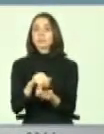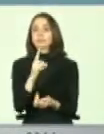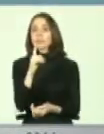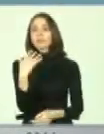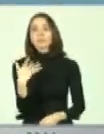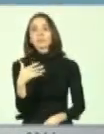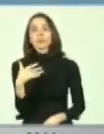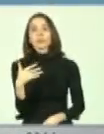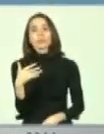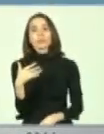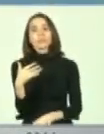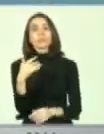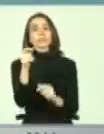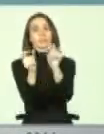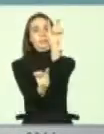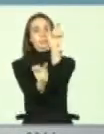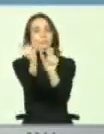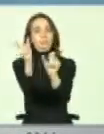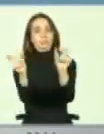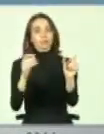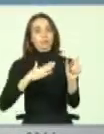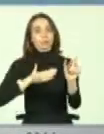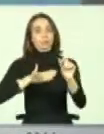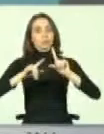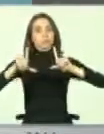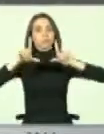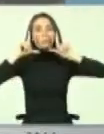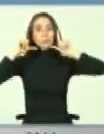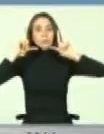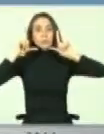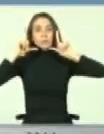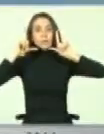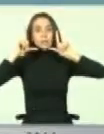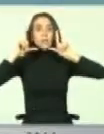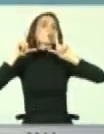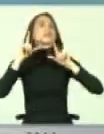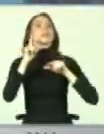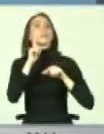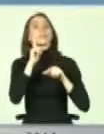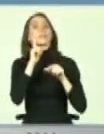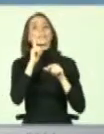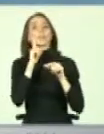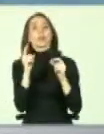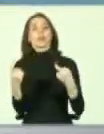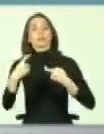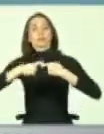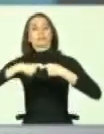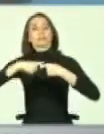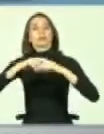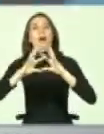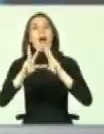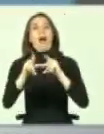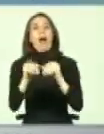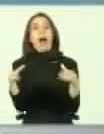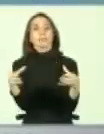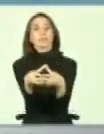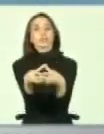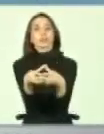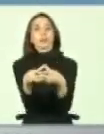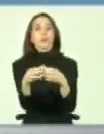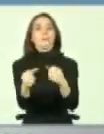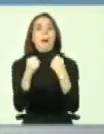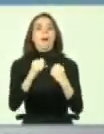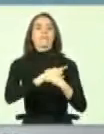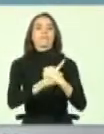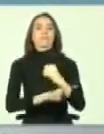importante que sean los propios protagonistas que tienen que tener un tipo de asociacionismo o asociatividad más fuerte.